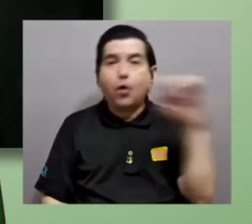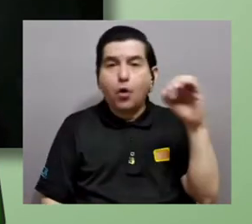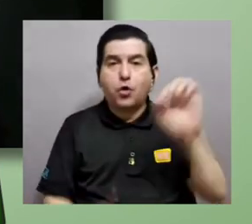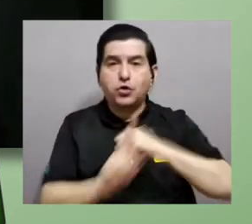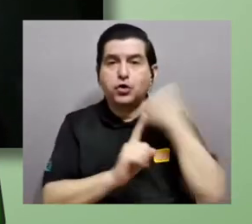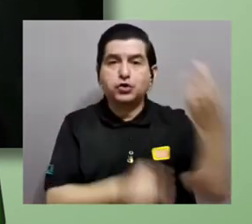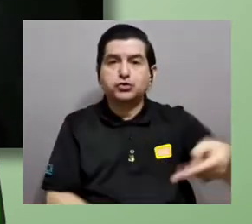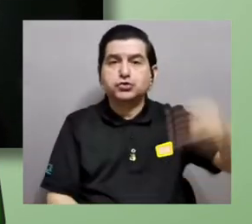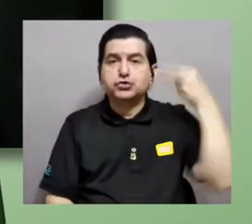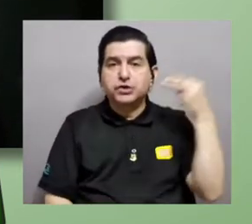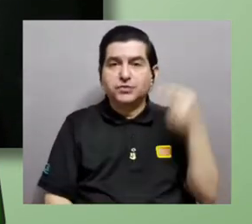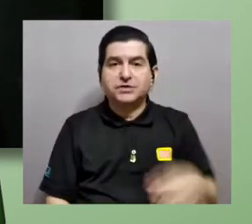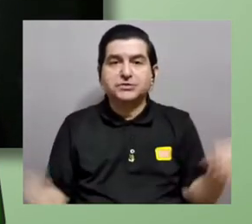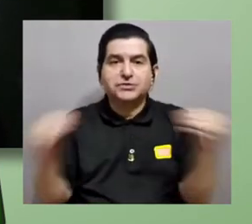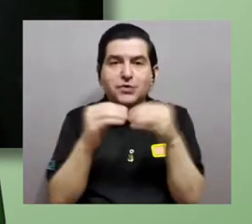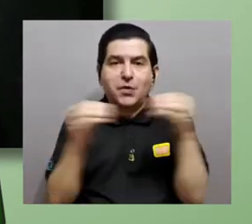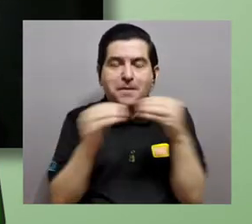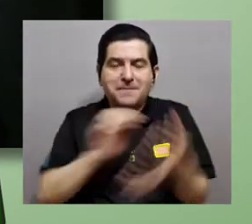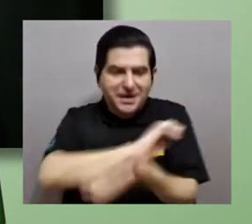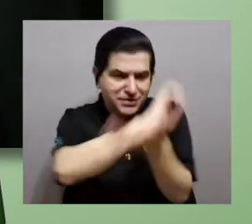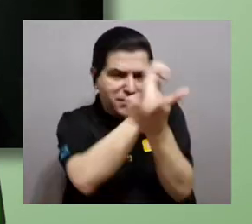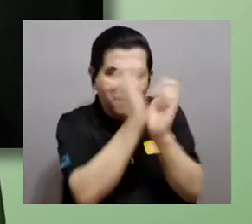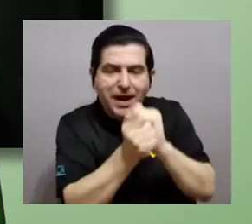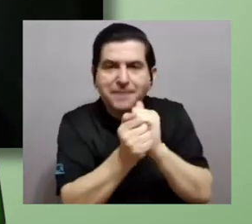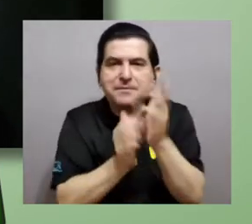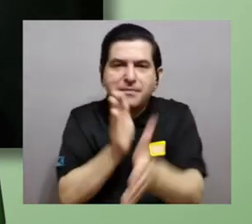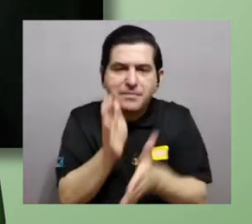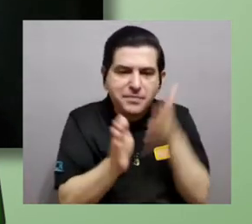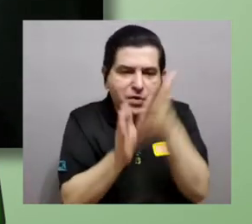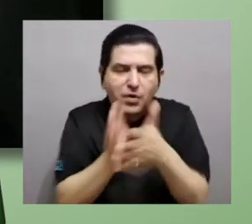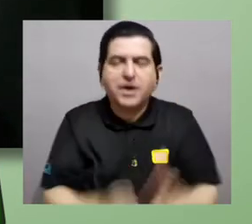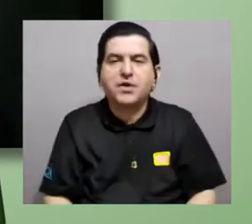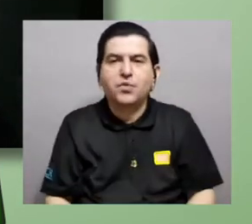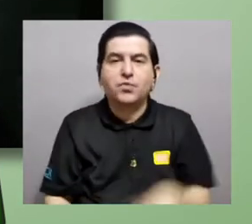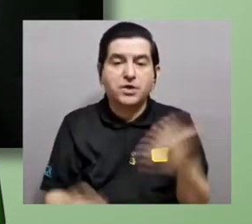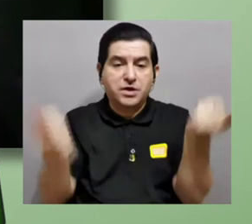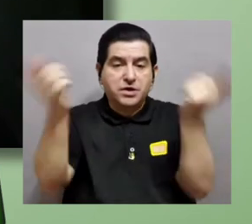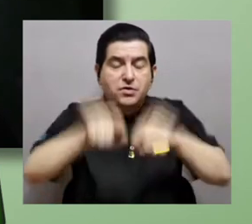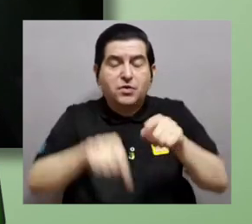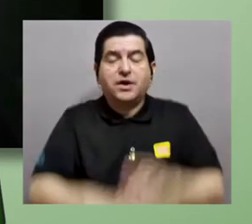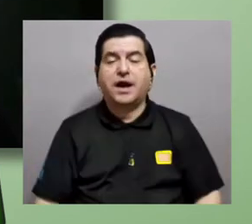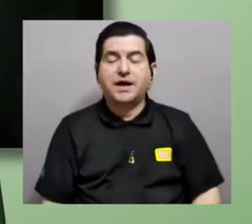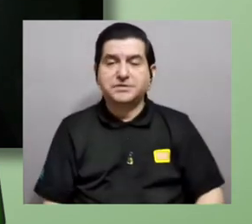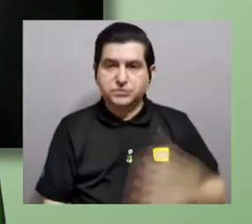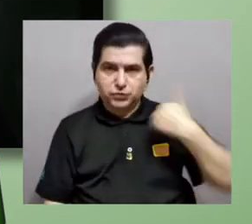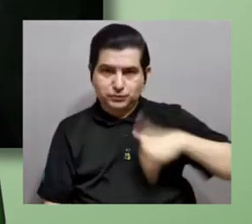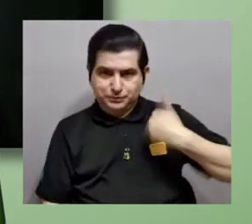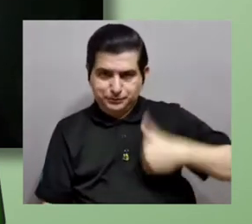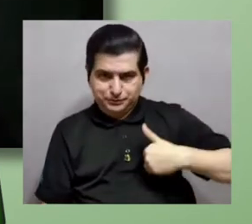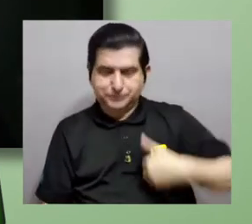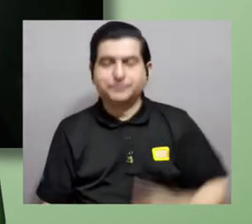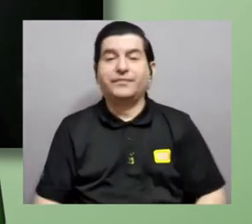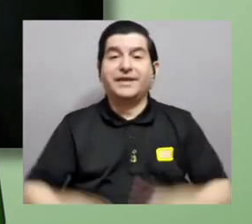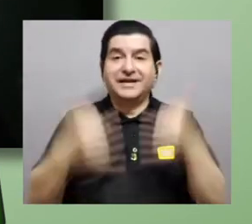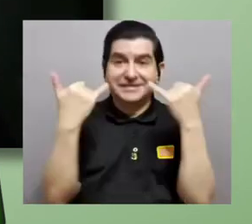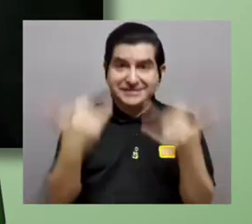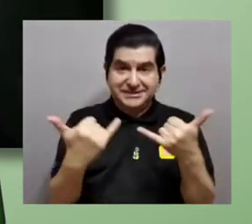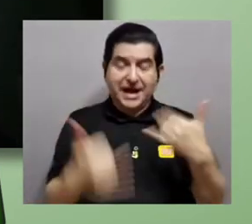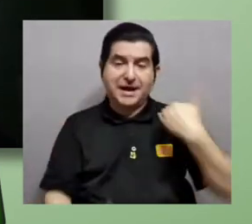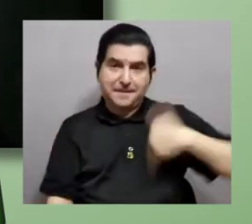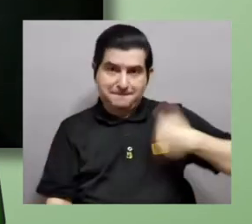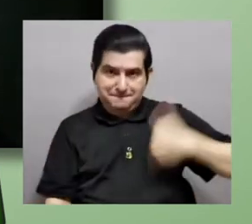eventos históricos, se genera una mayor inversión en el cuido por parte de los machos. Y esto significa